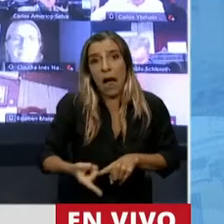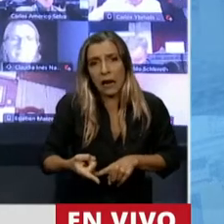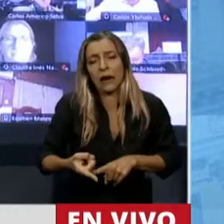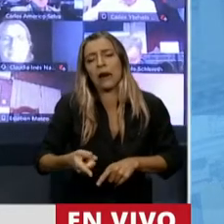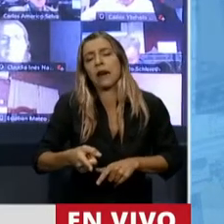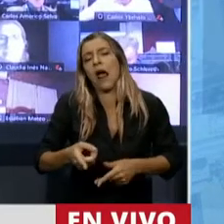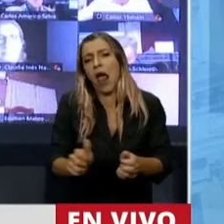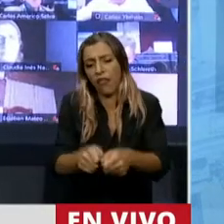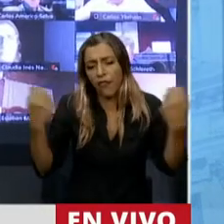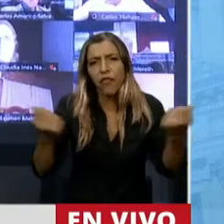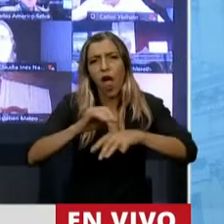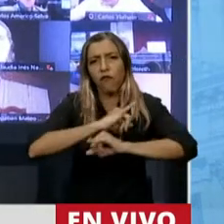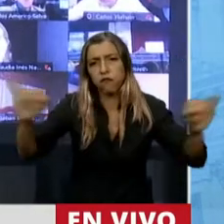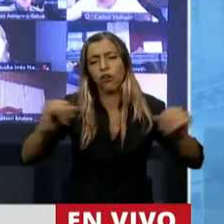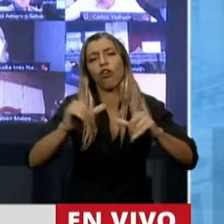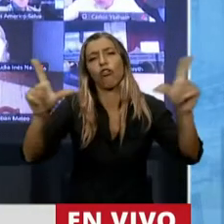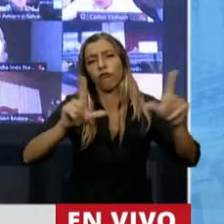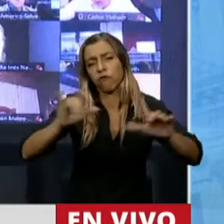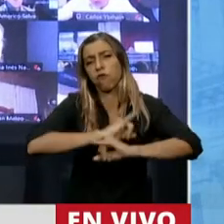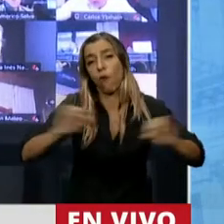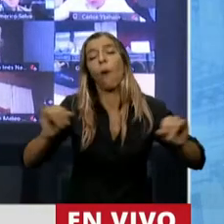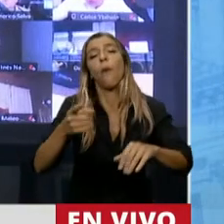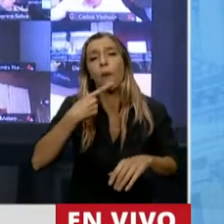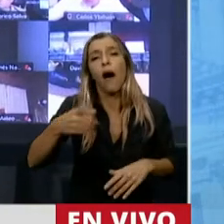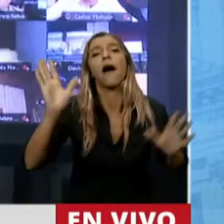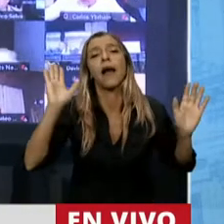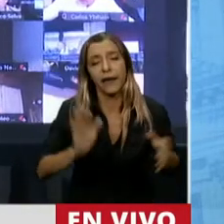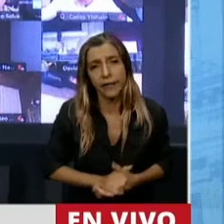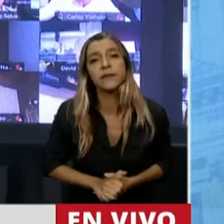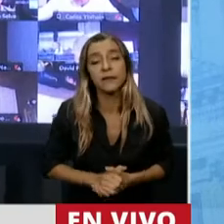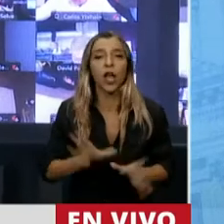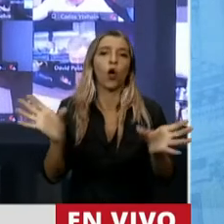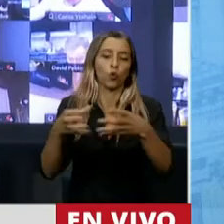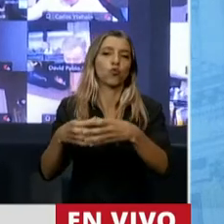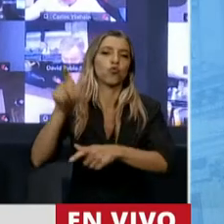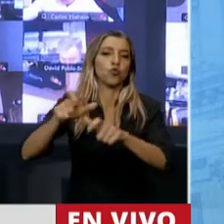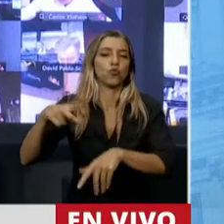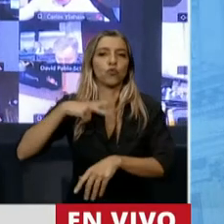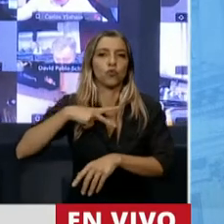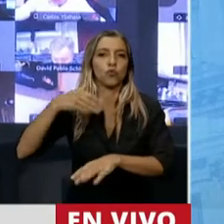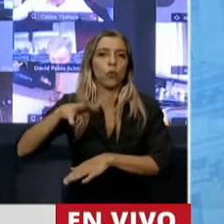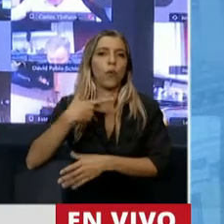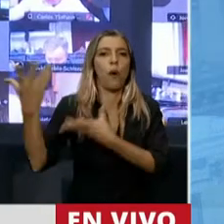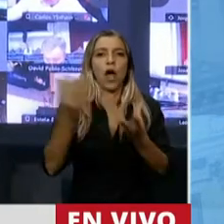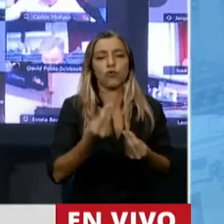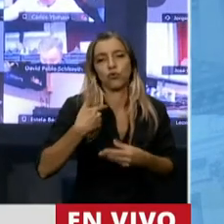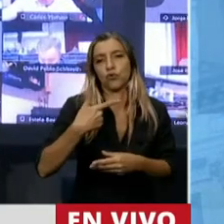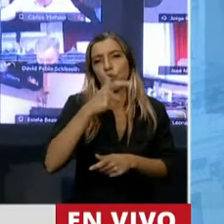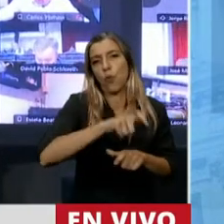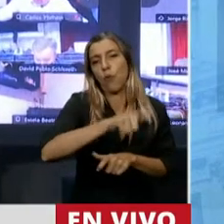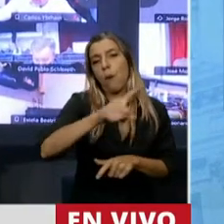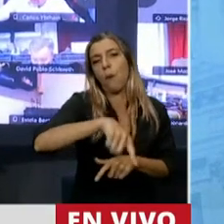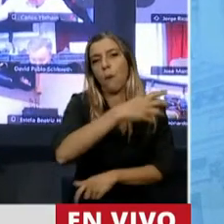donde van a decir que esta vez los ricos, su patrimonio, van a ayudar a los que menos tienen. Pero la verdad,